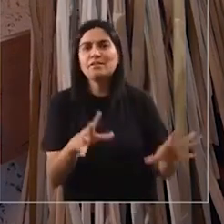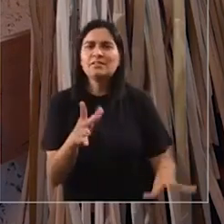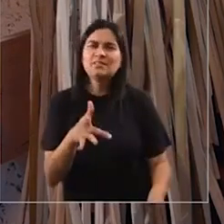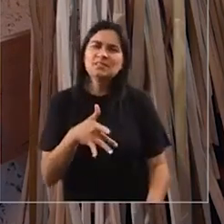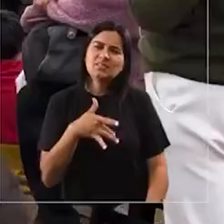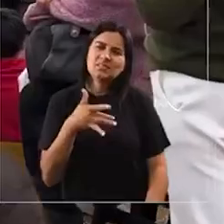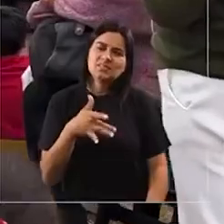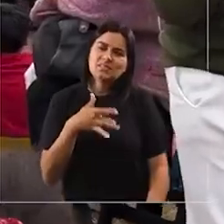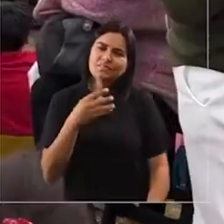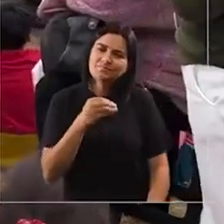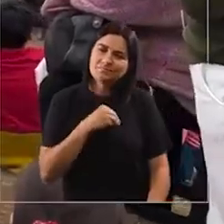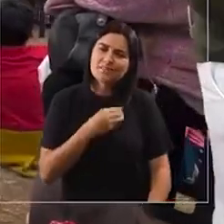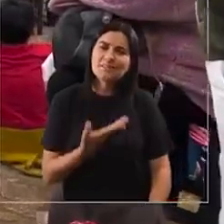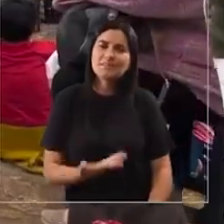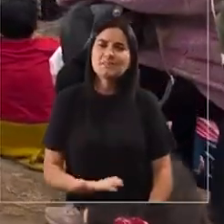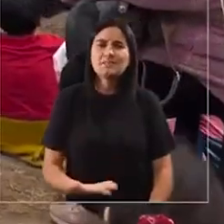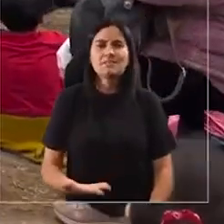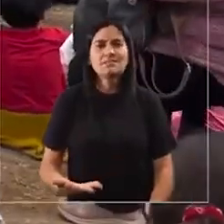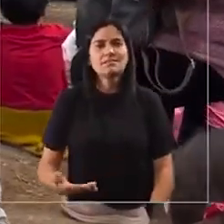encuentro de todo esto.